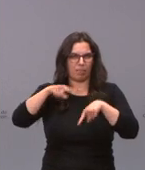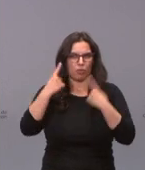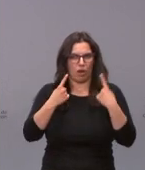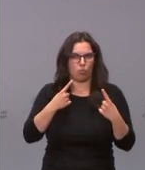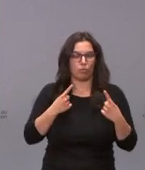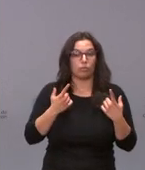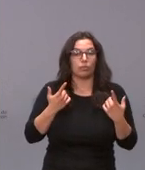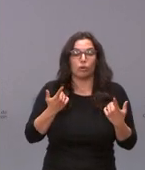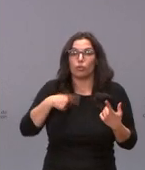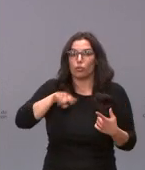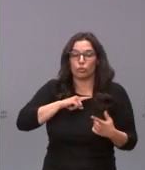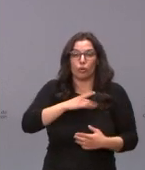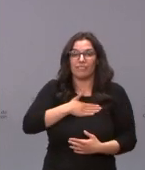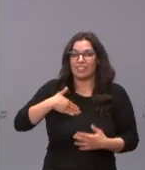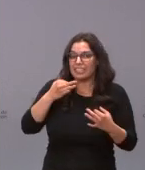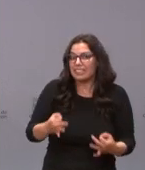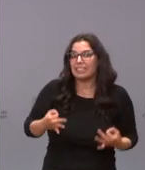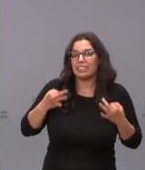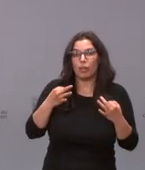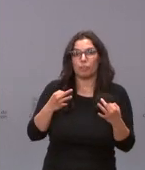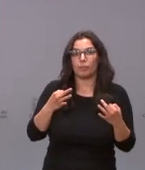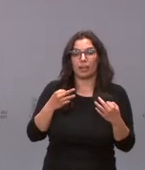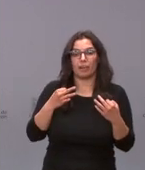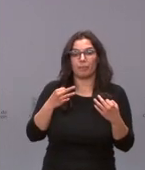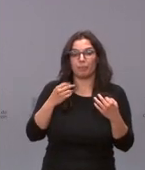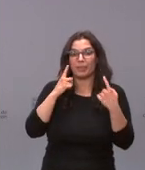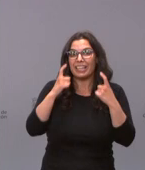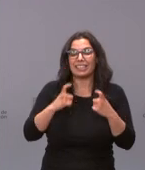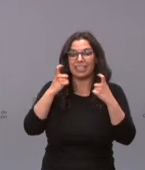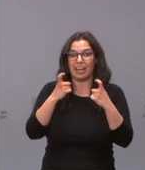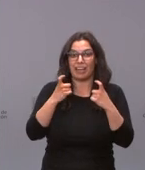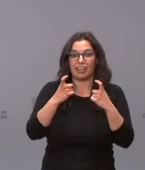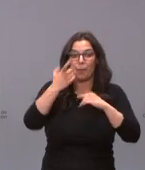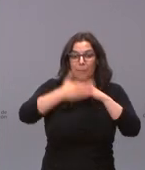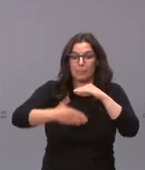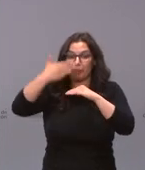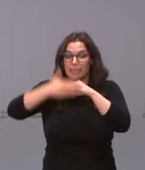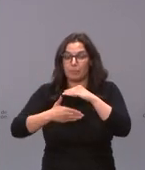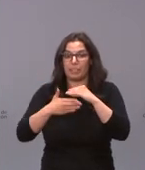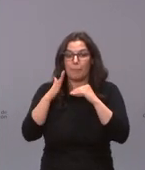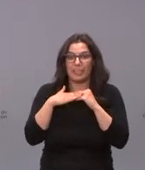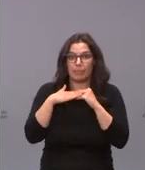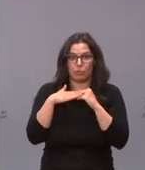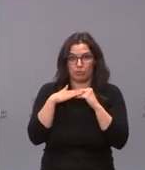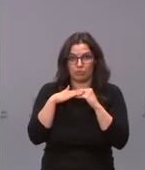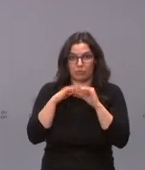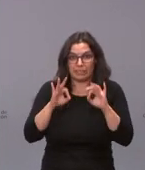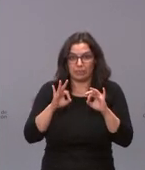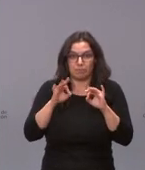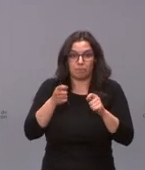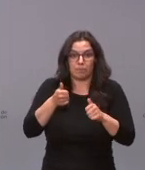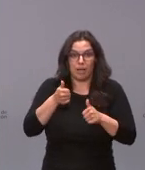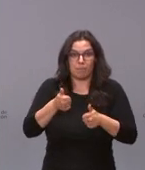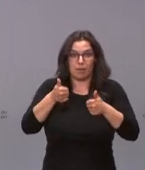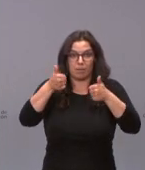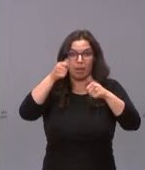es intentar ir tomando la menor cantidad de medidas restrictivas posibles también dentro